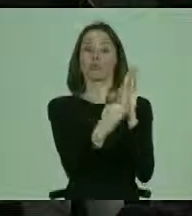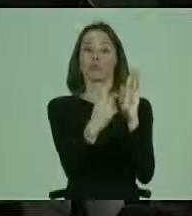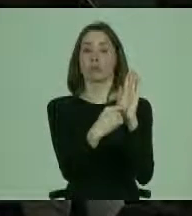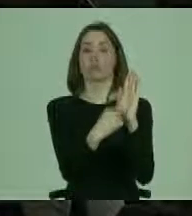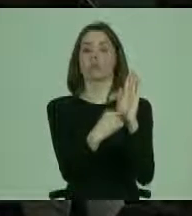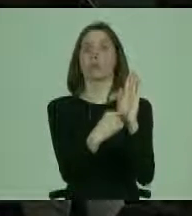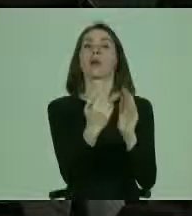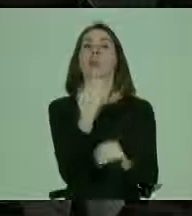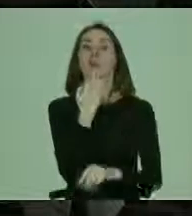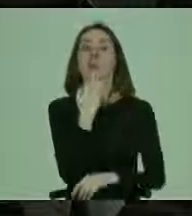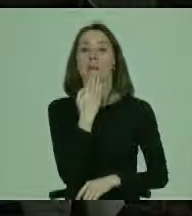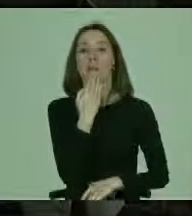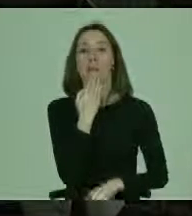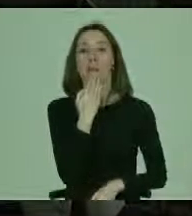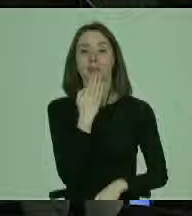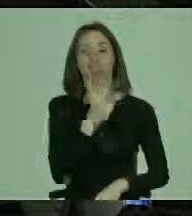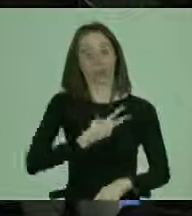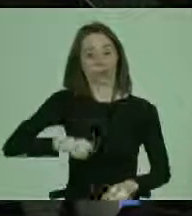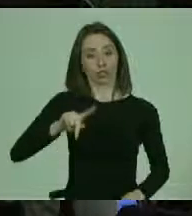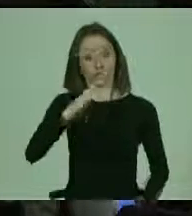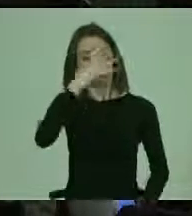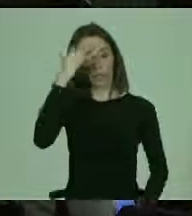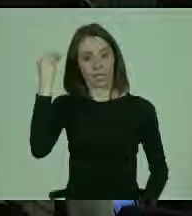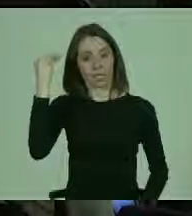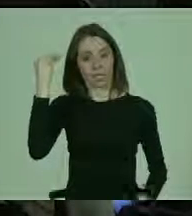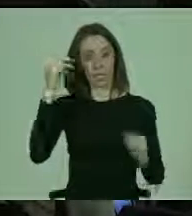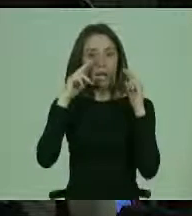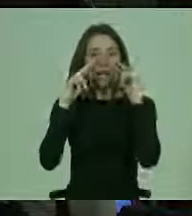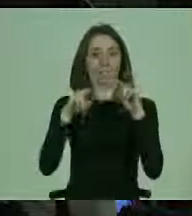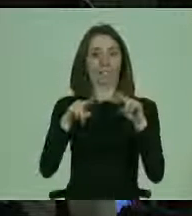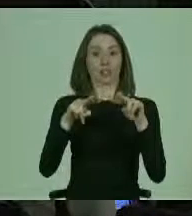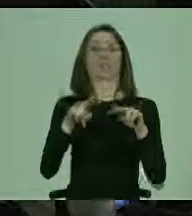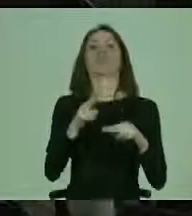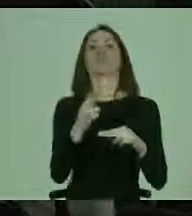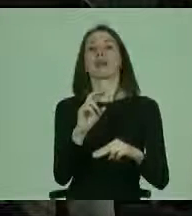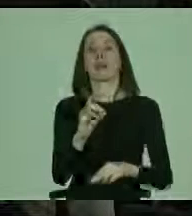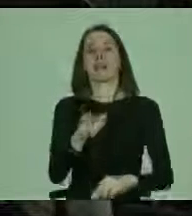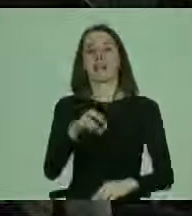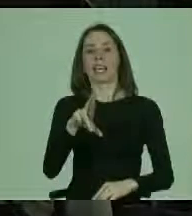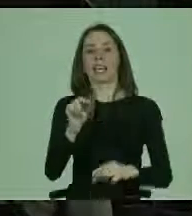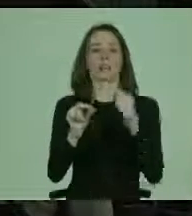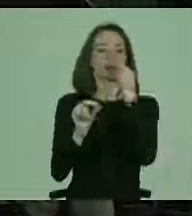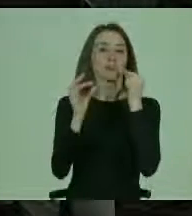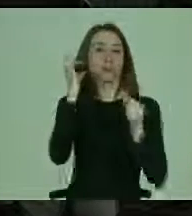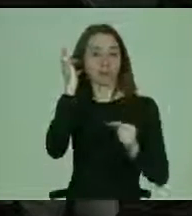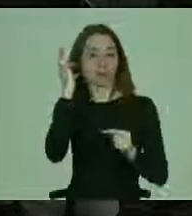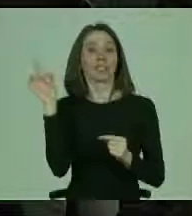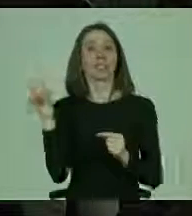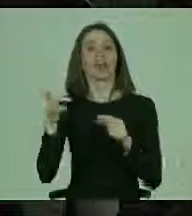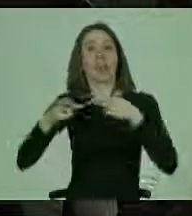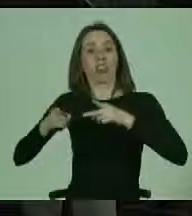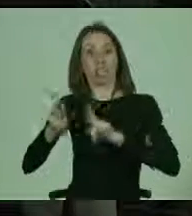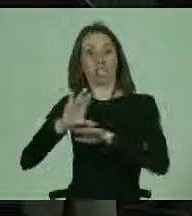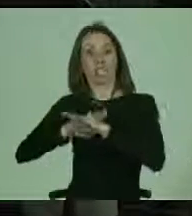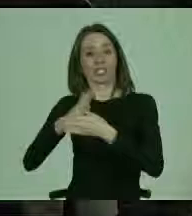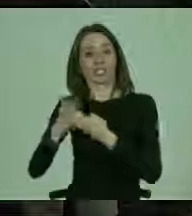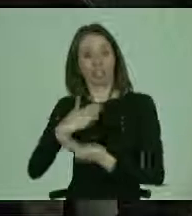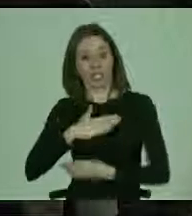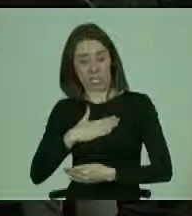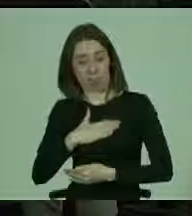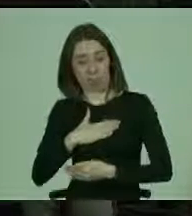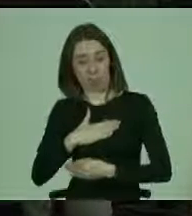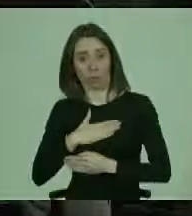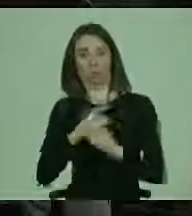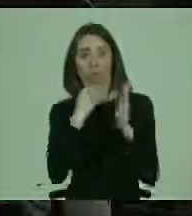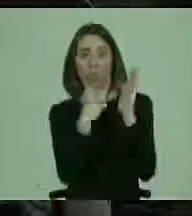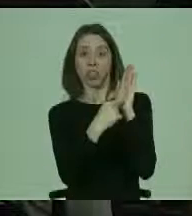nosotros no debemos olvidar la perspectiva de género. Ya en el derecho a la salud se hablaba del